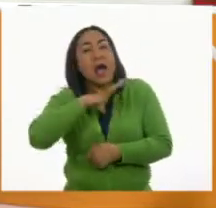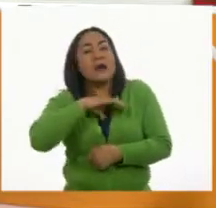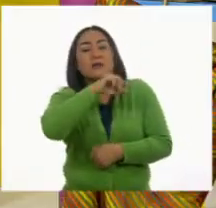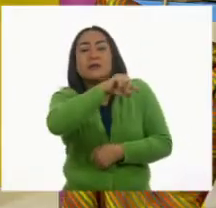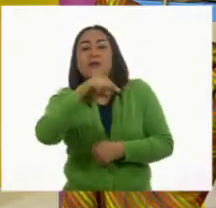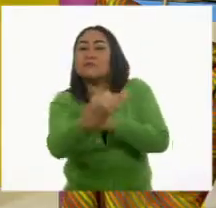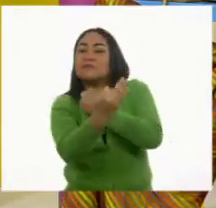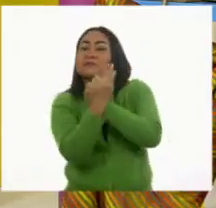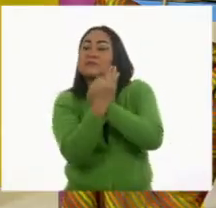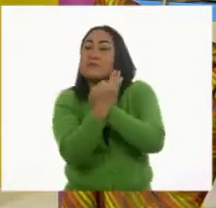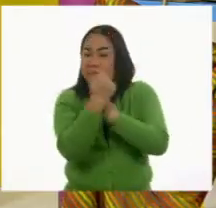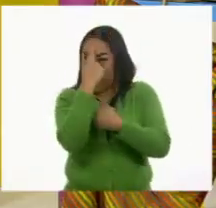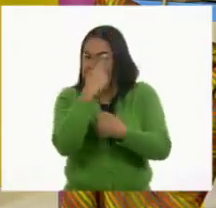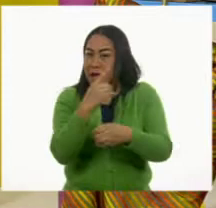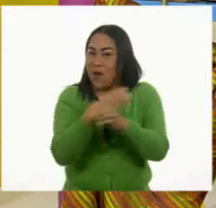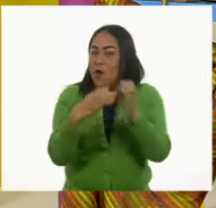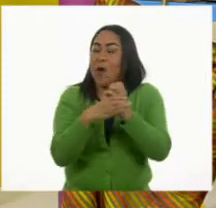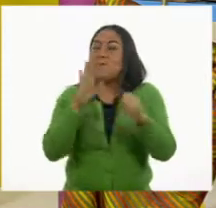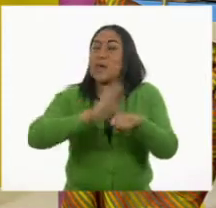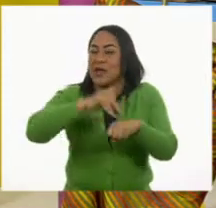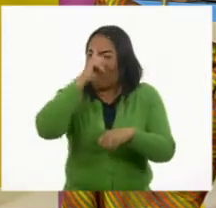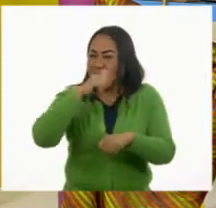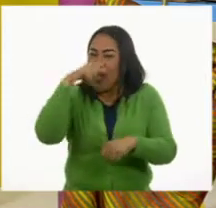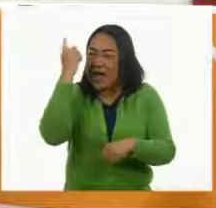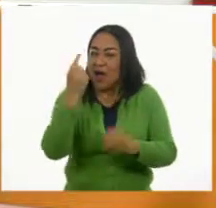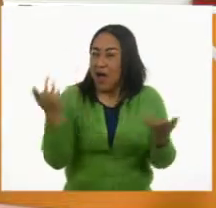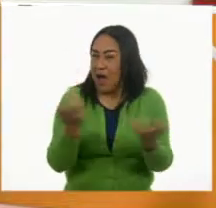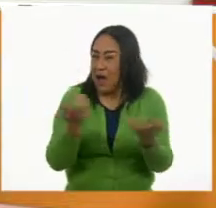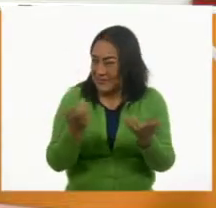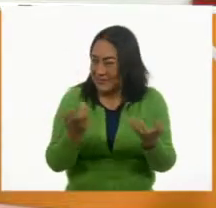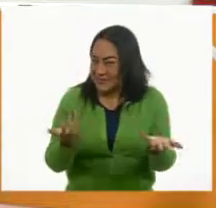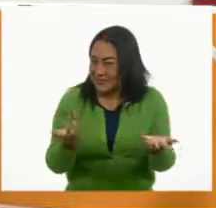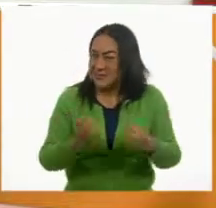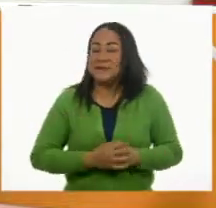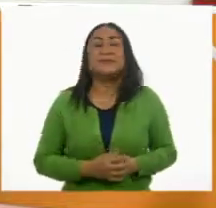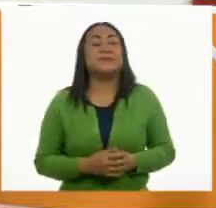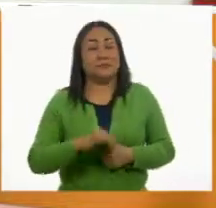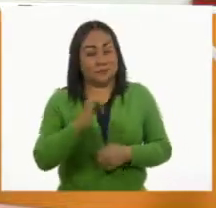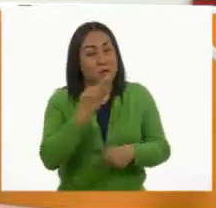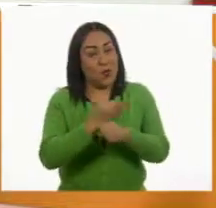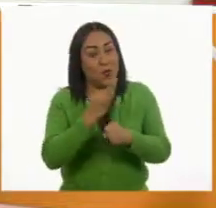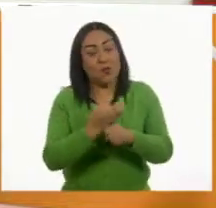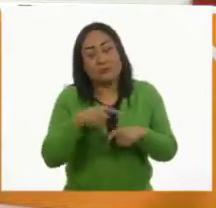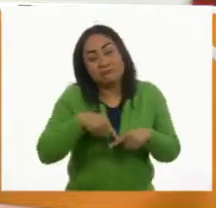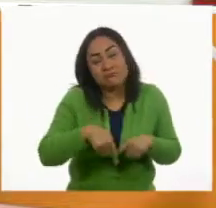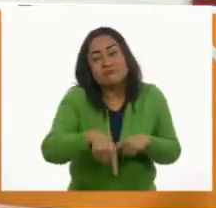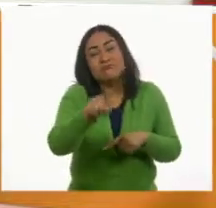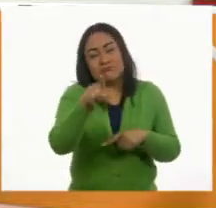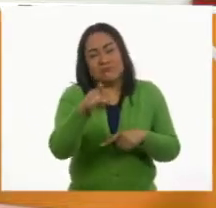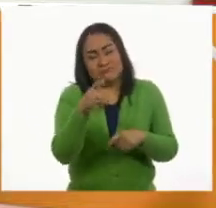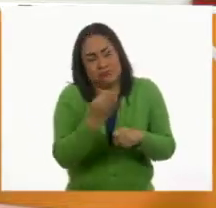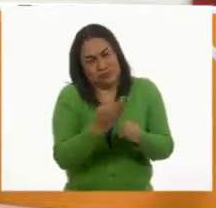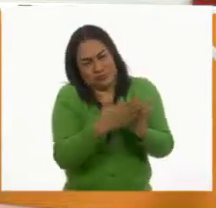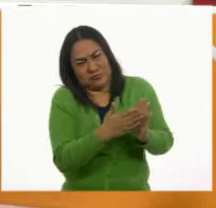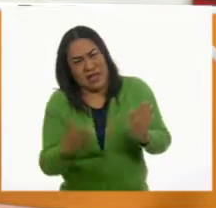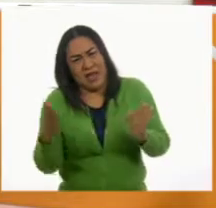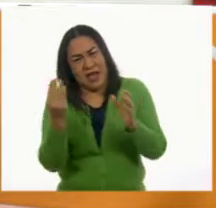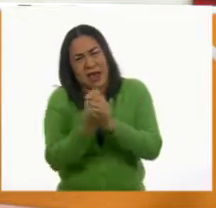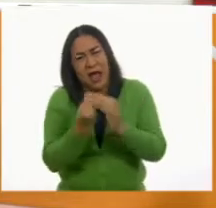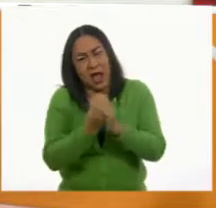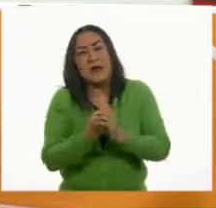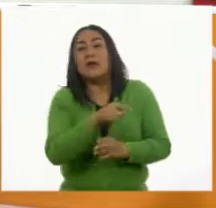cosas. Nos facilitan y hacen más rápidas las cosas también. Así es. Y a lo largo de esta clase, ustedes van a identificar